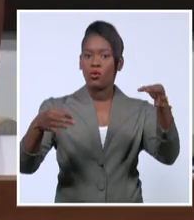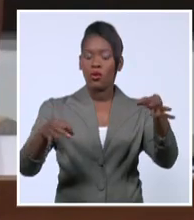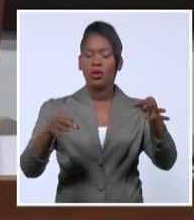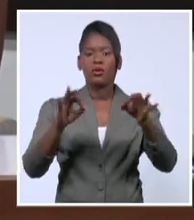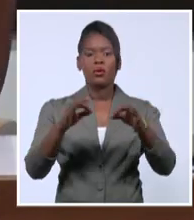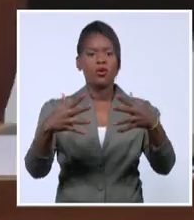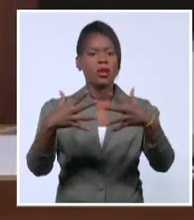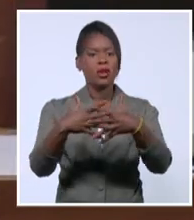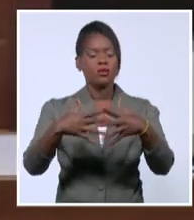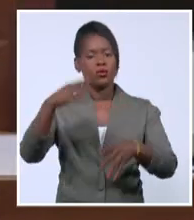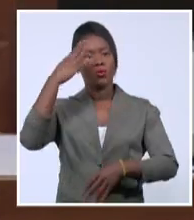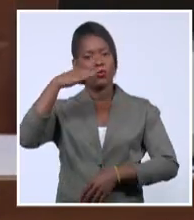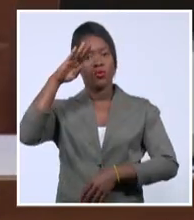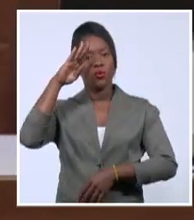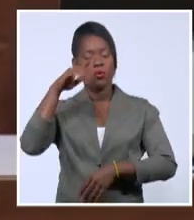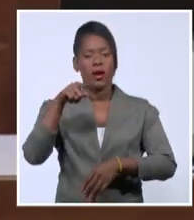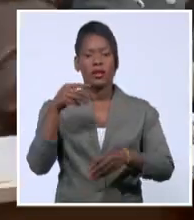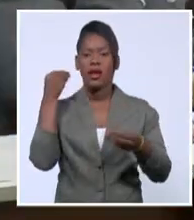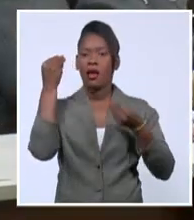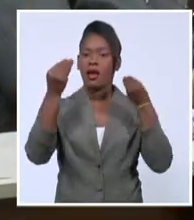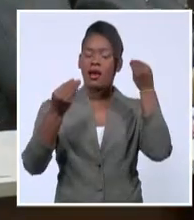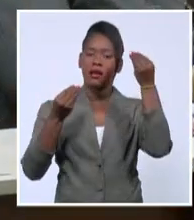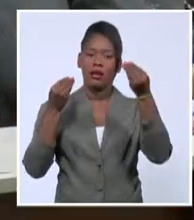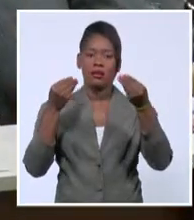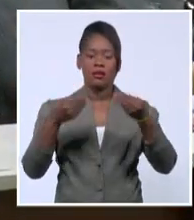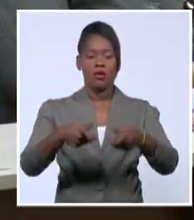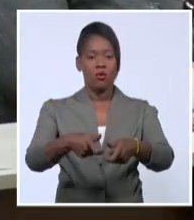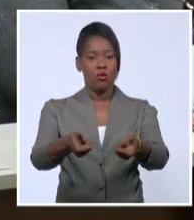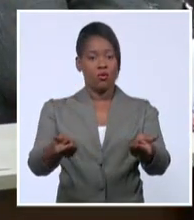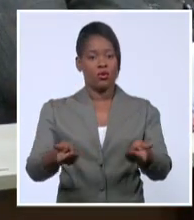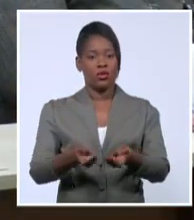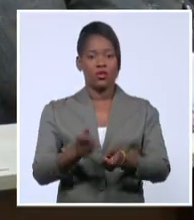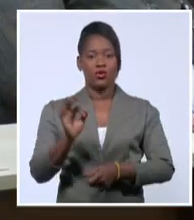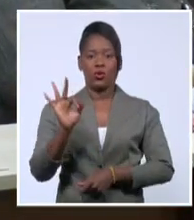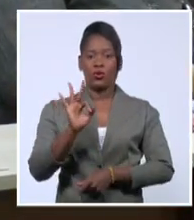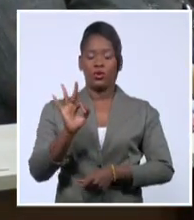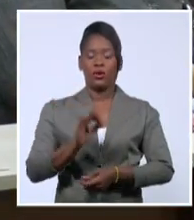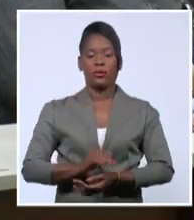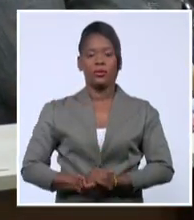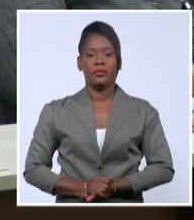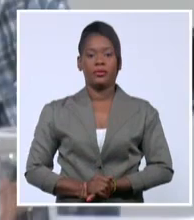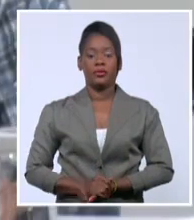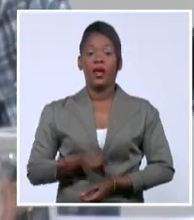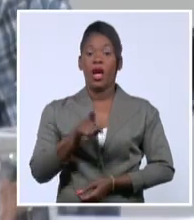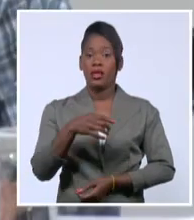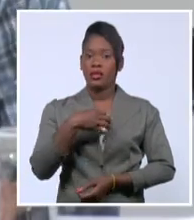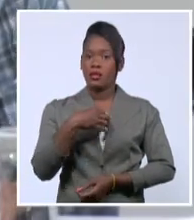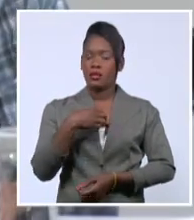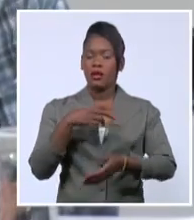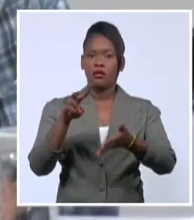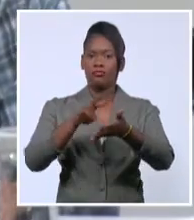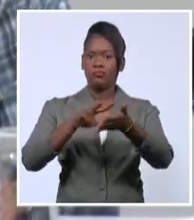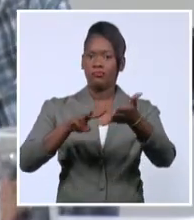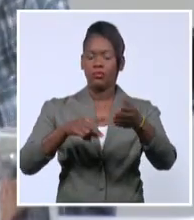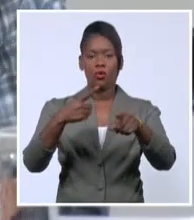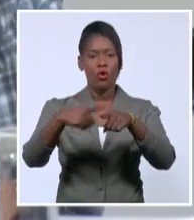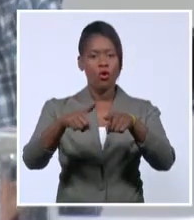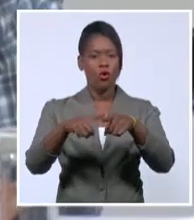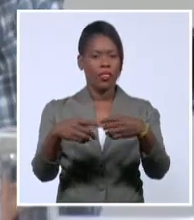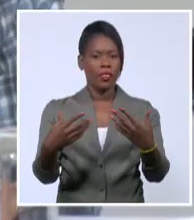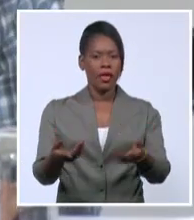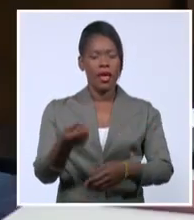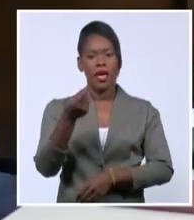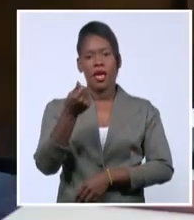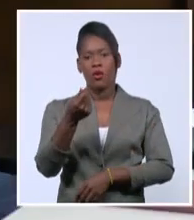del país que se analizarán en el octavo congreso de la organización. La agenda incluyó una reseña de la economía en el quinquenio